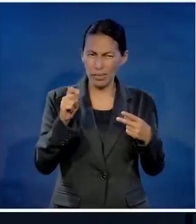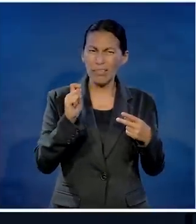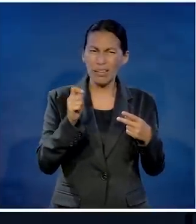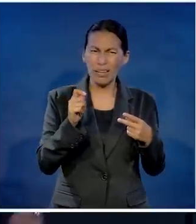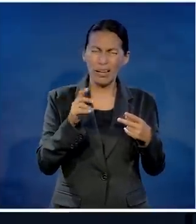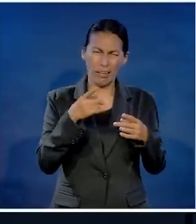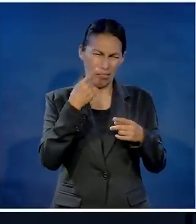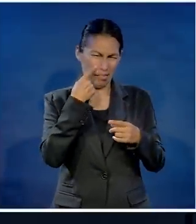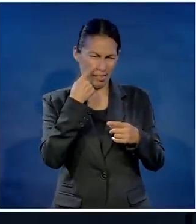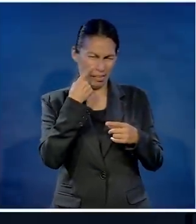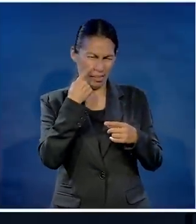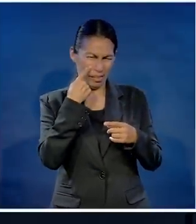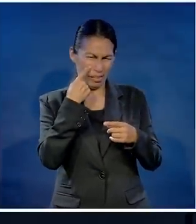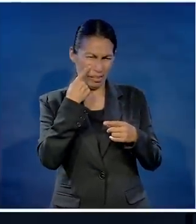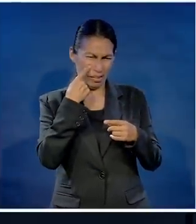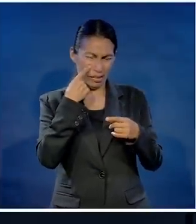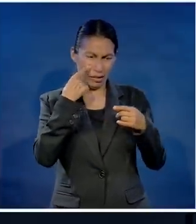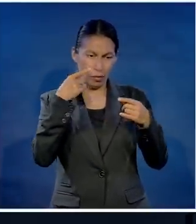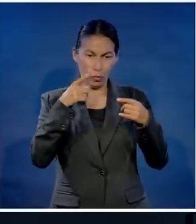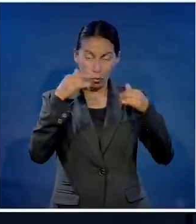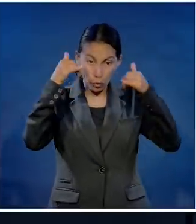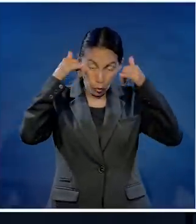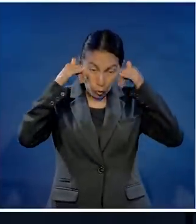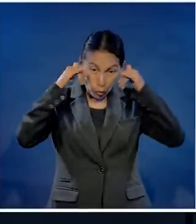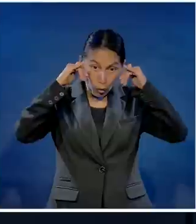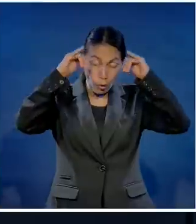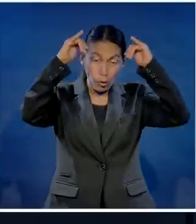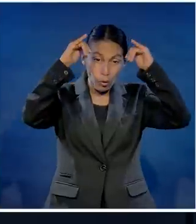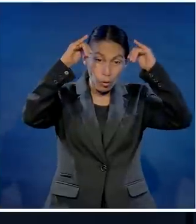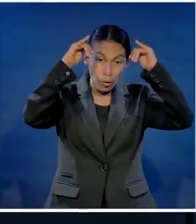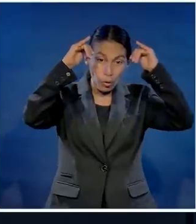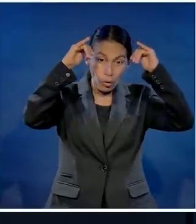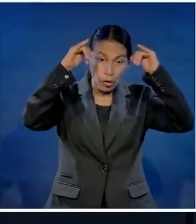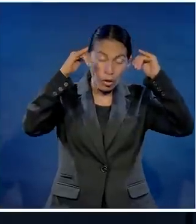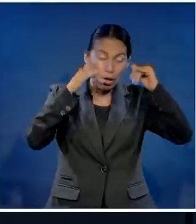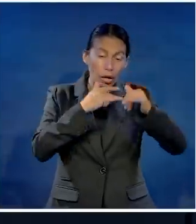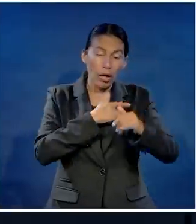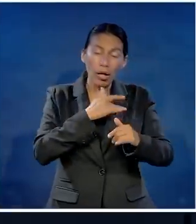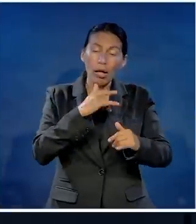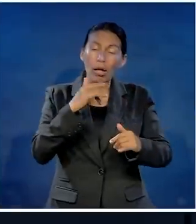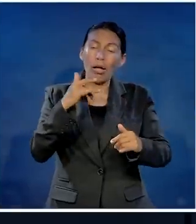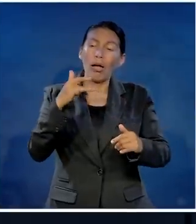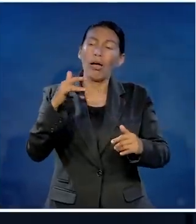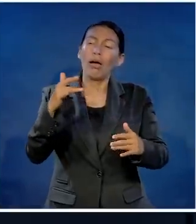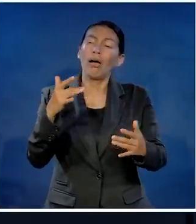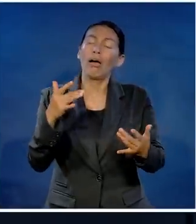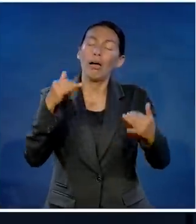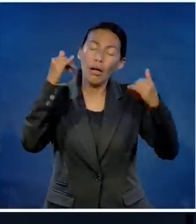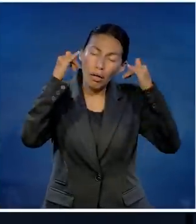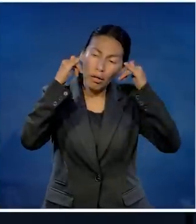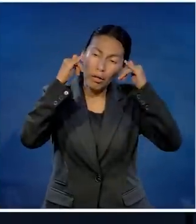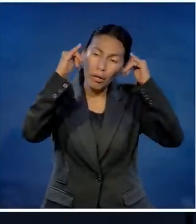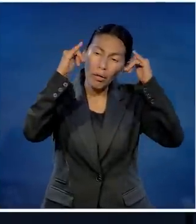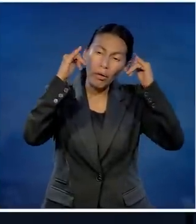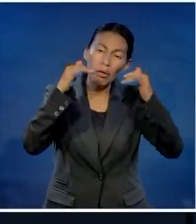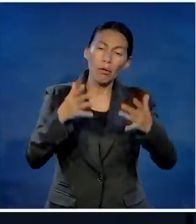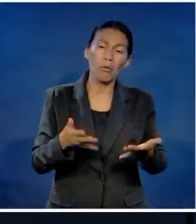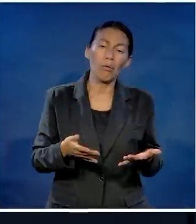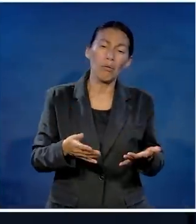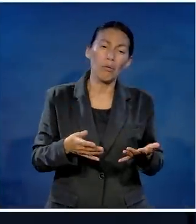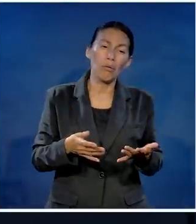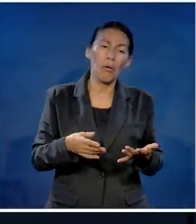vivir enamorado de un toro, pensando que es una vaca, y vivir